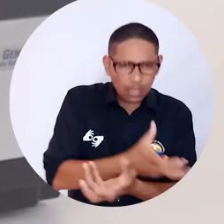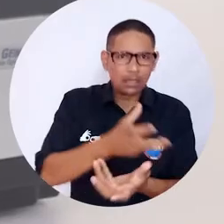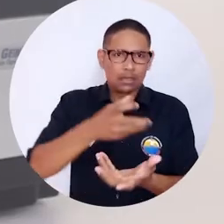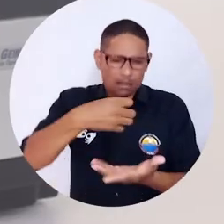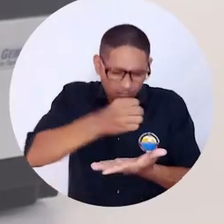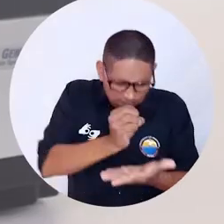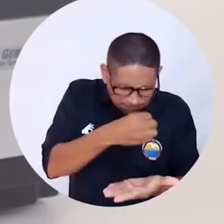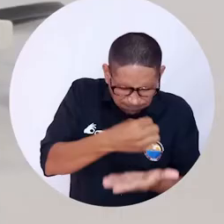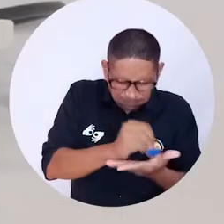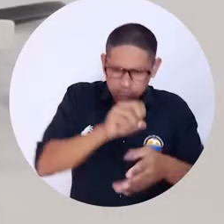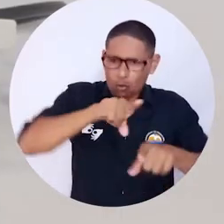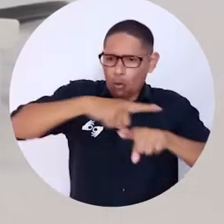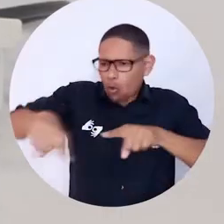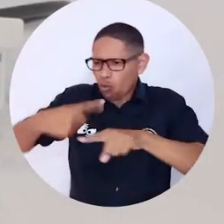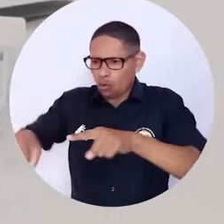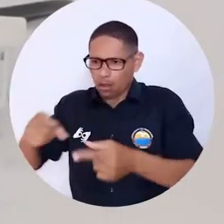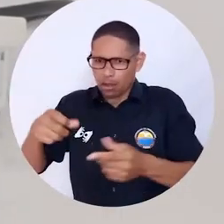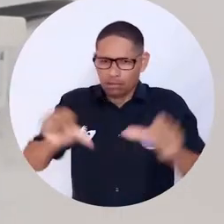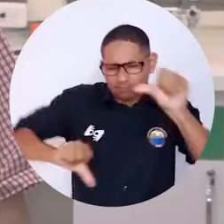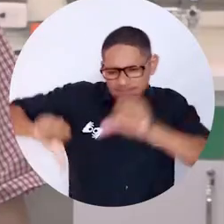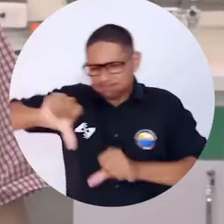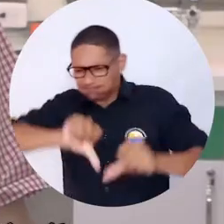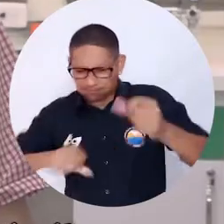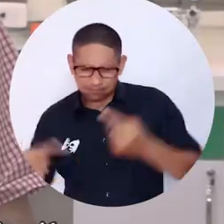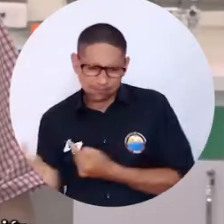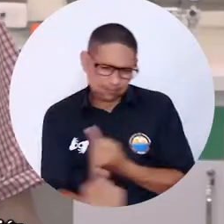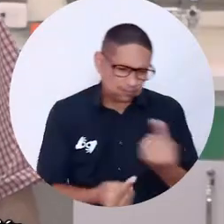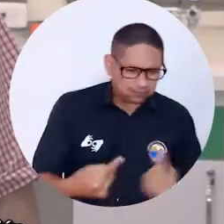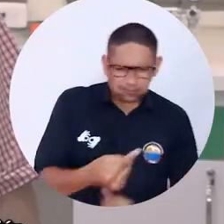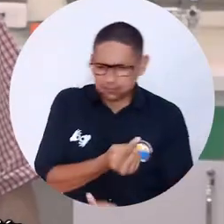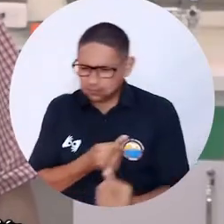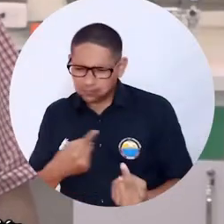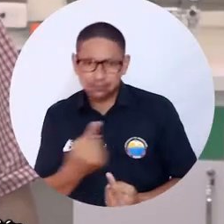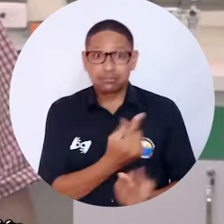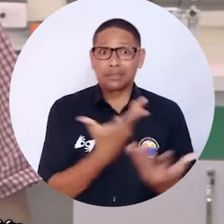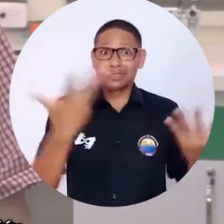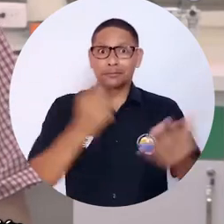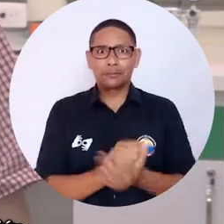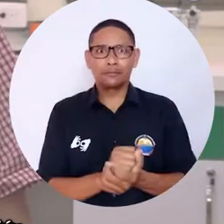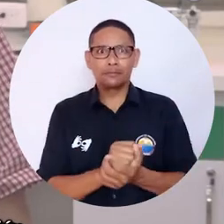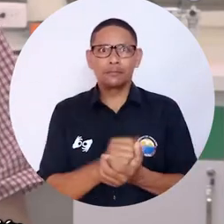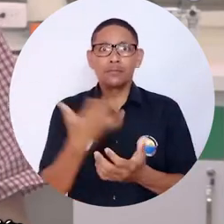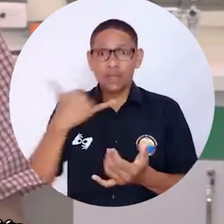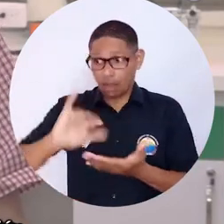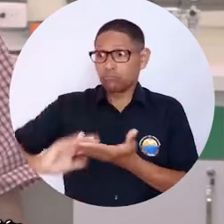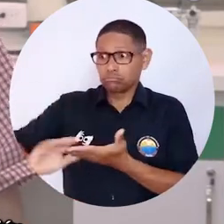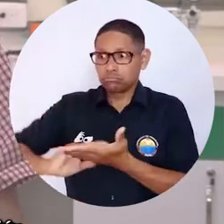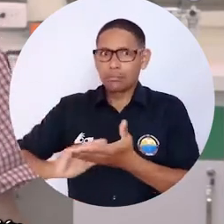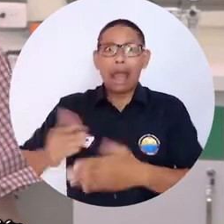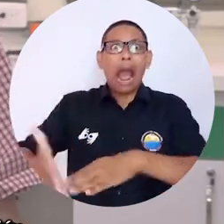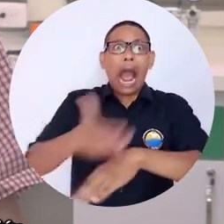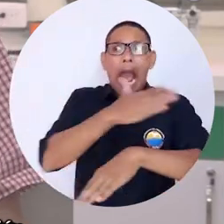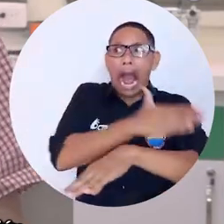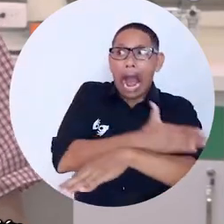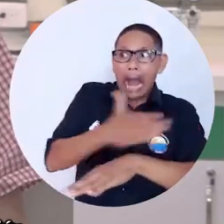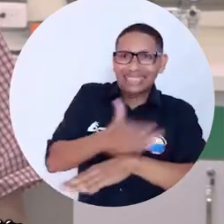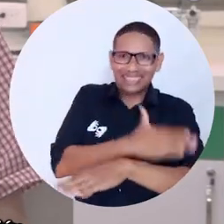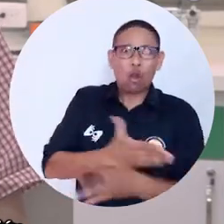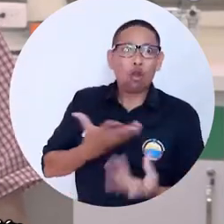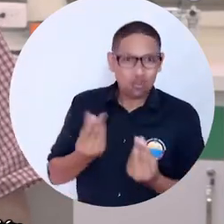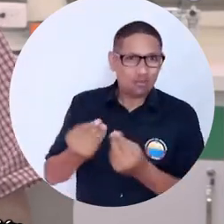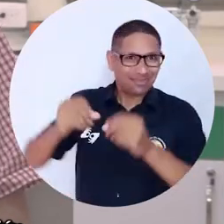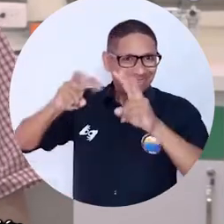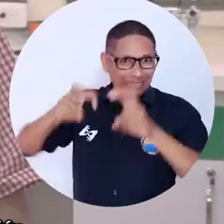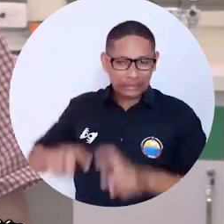mucho mejor en los procesos nuestros. Con ello lo que estamos es tratando de resolver una deuda histórica que tenemos con unos grupos de